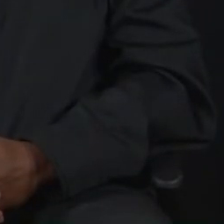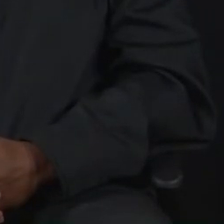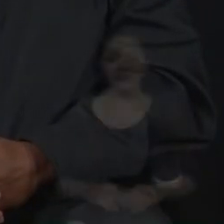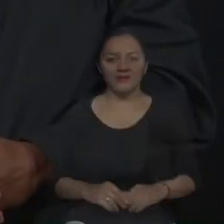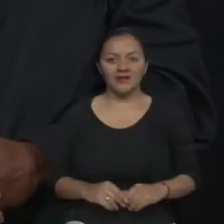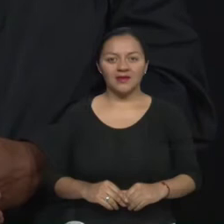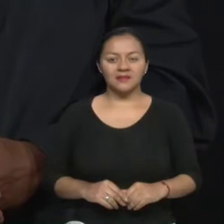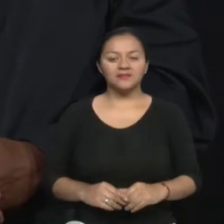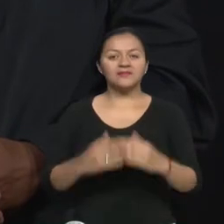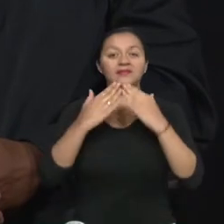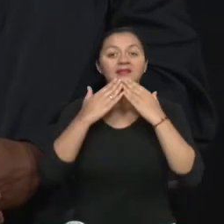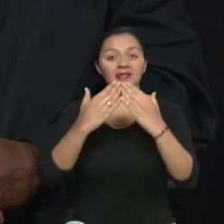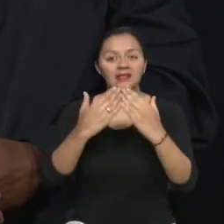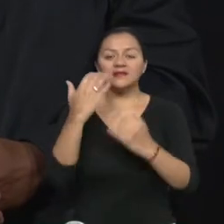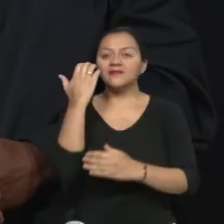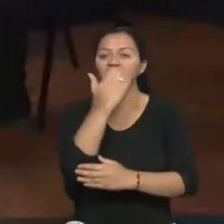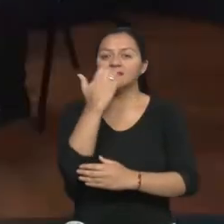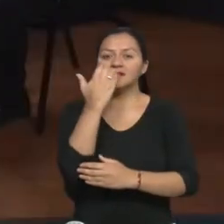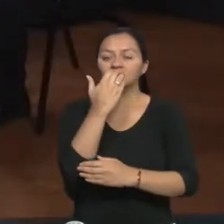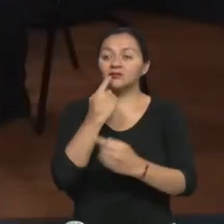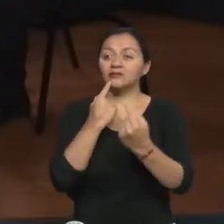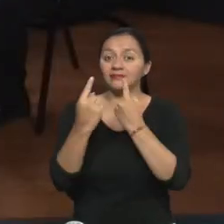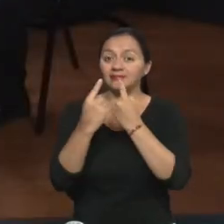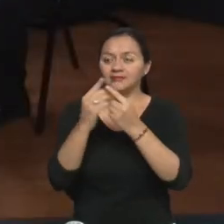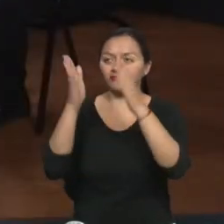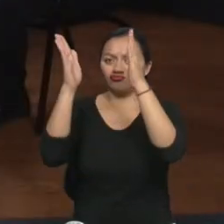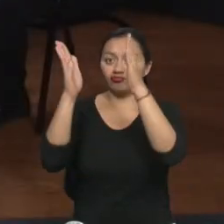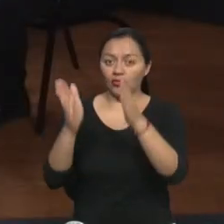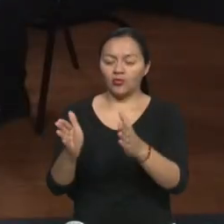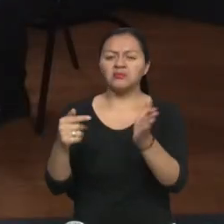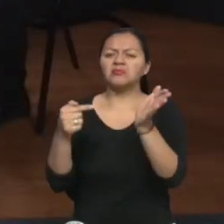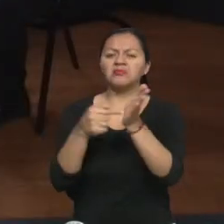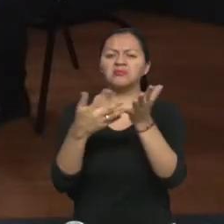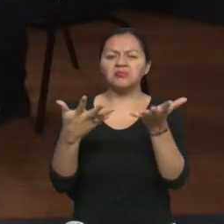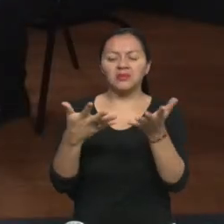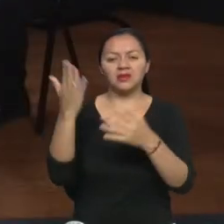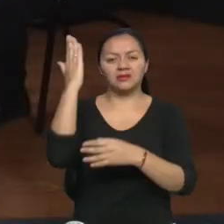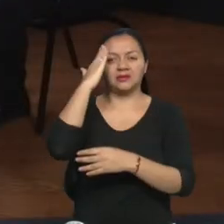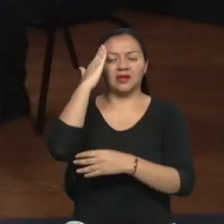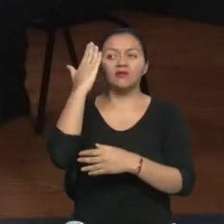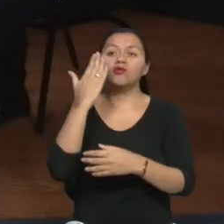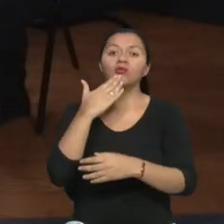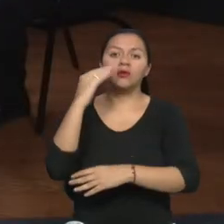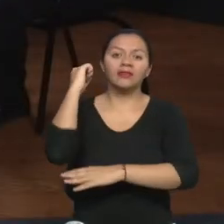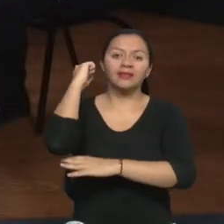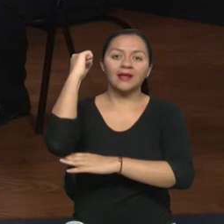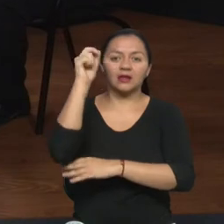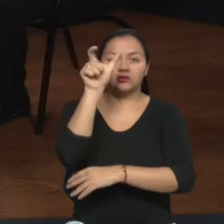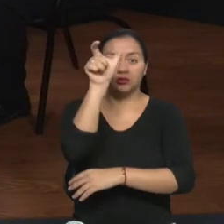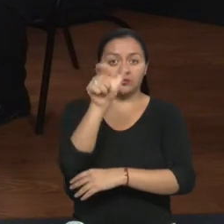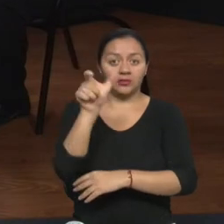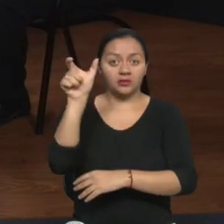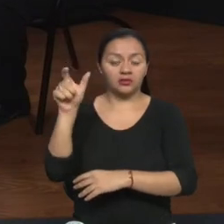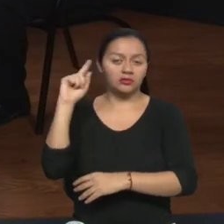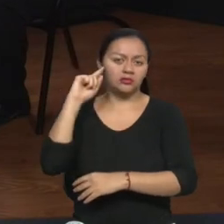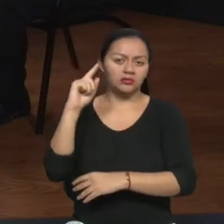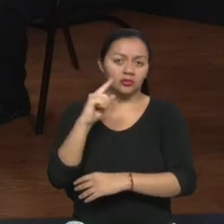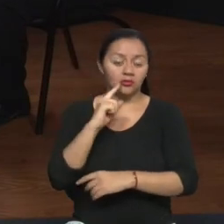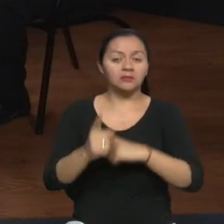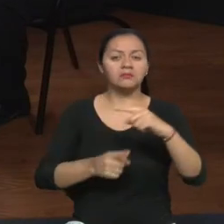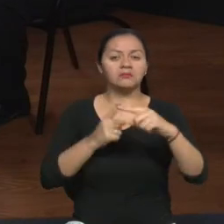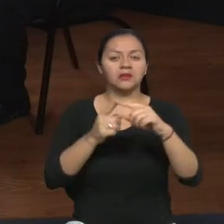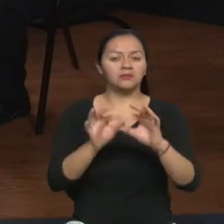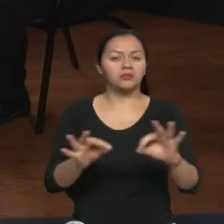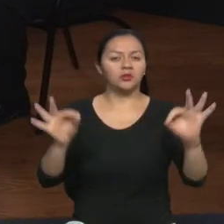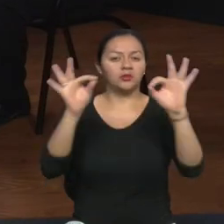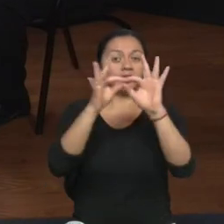Muchas gracias, Vinicio Baquer está conversando con nosotros el día de hoy, precisamente para conocer sobre los derechos de las personas sordas y la importancia de la lengua